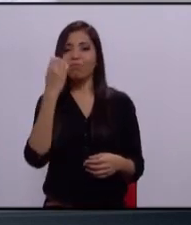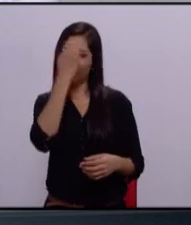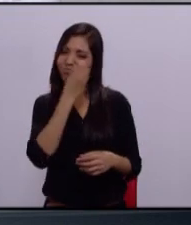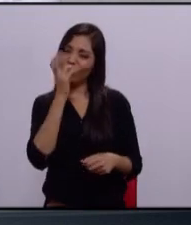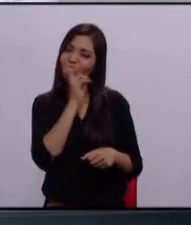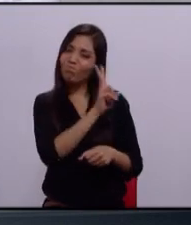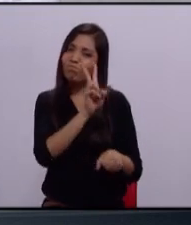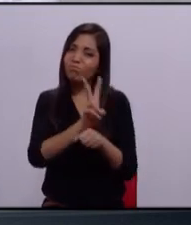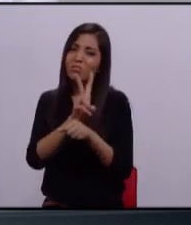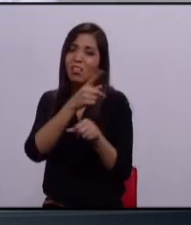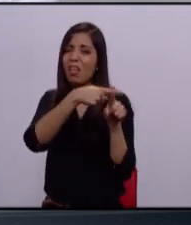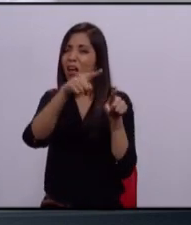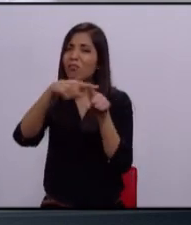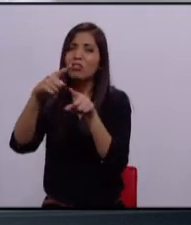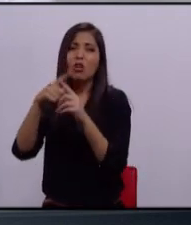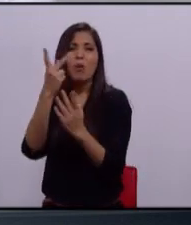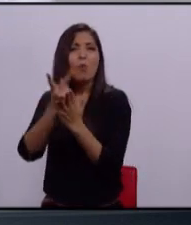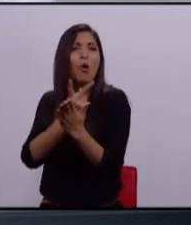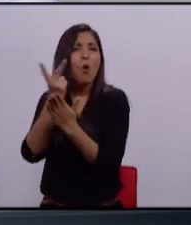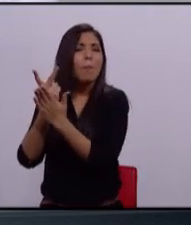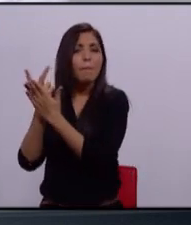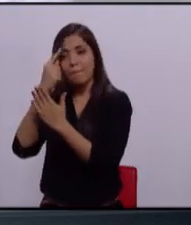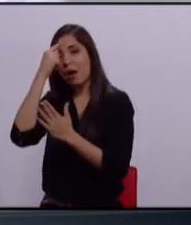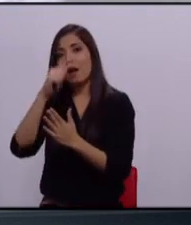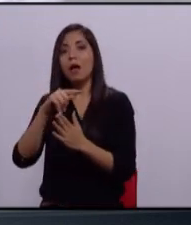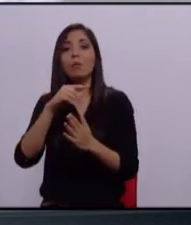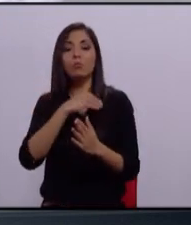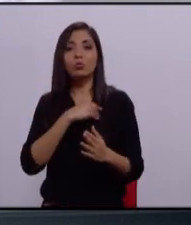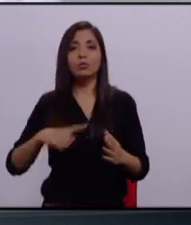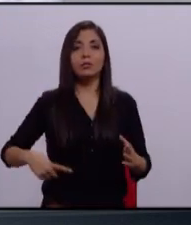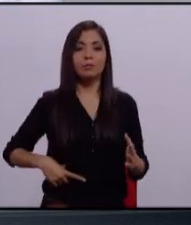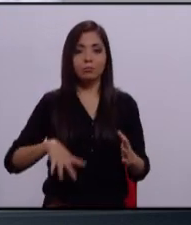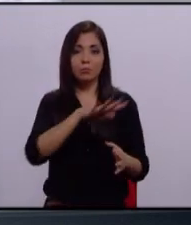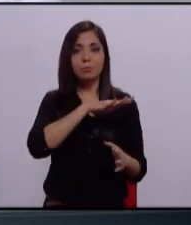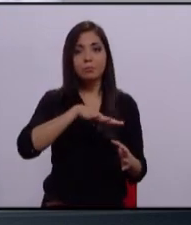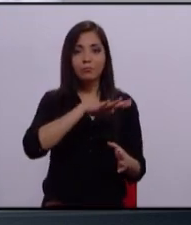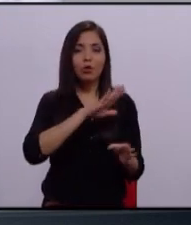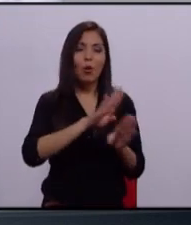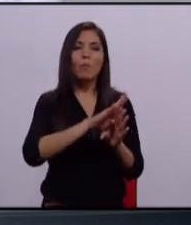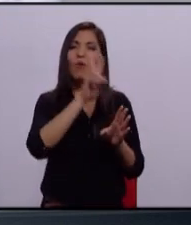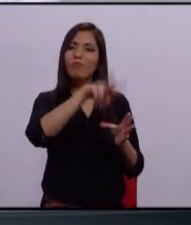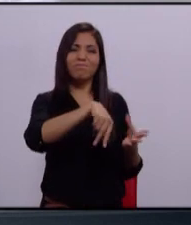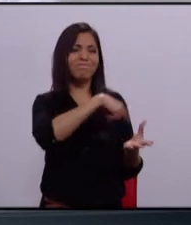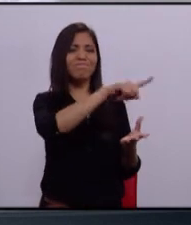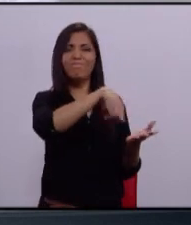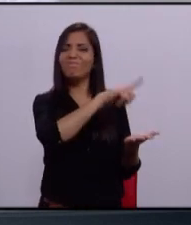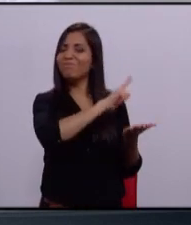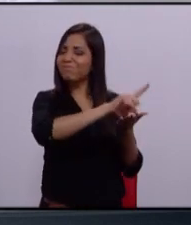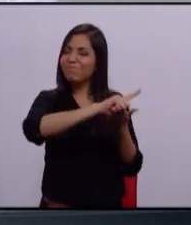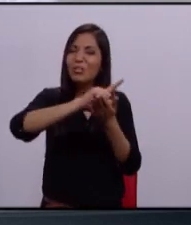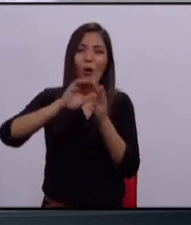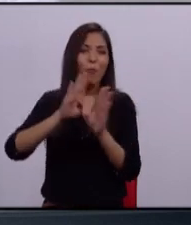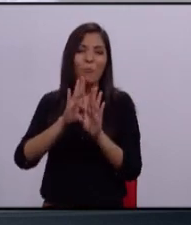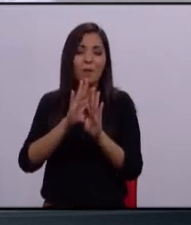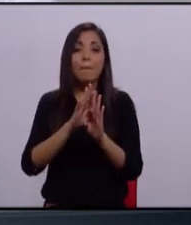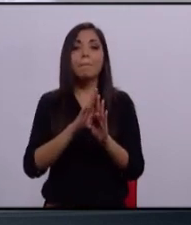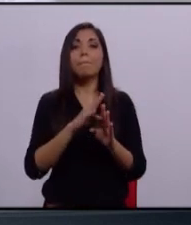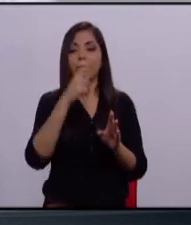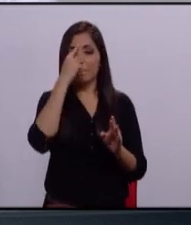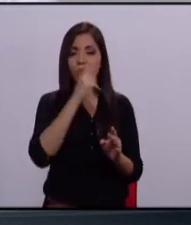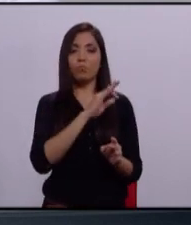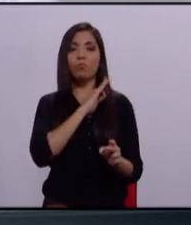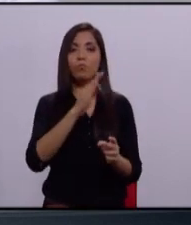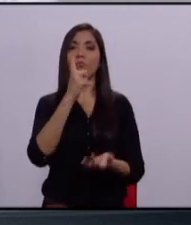todos los programas sociales con los que cuenta el municipio. Haremos una depuración seria de los padrones para que nomás estén